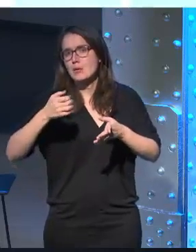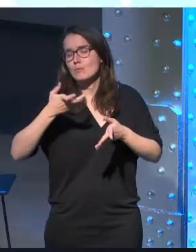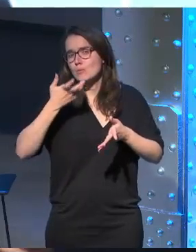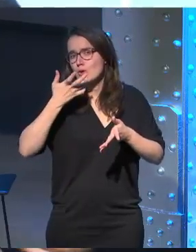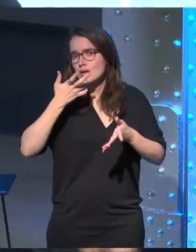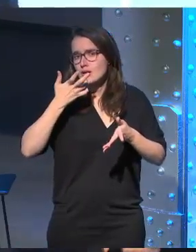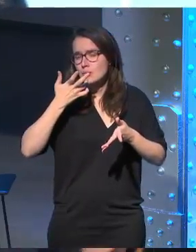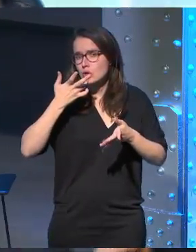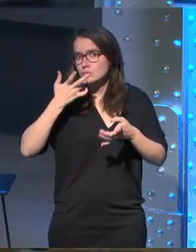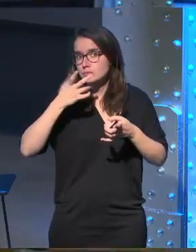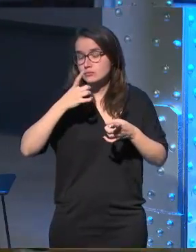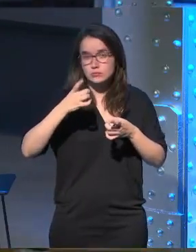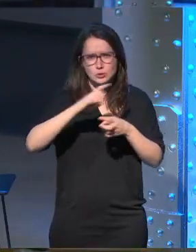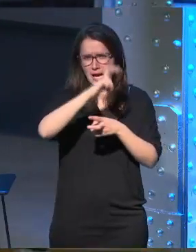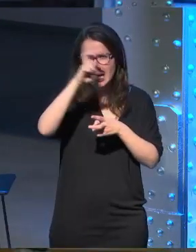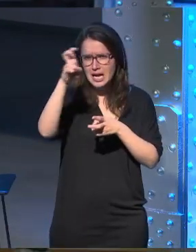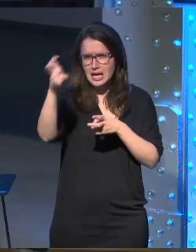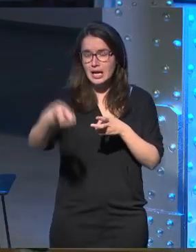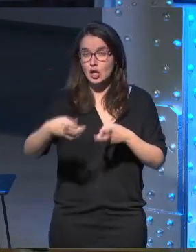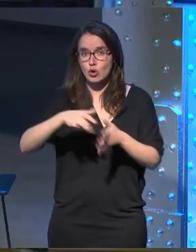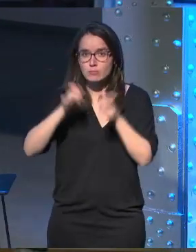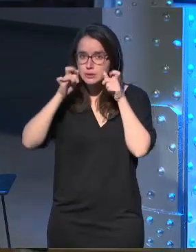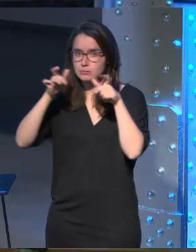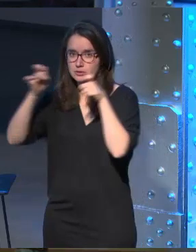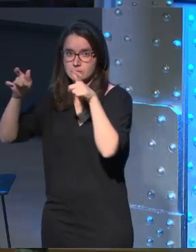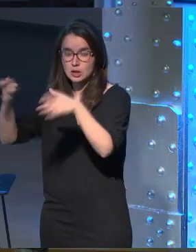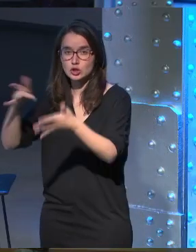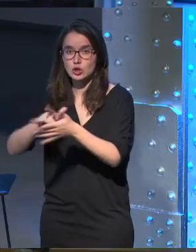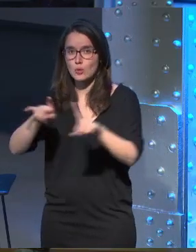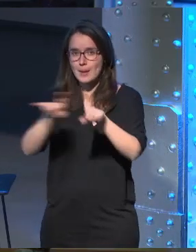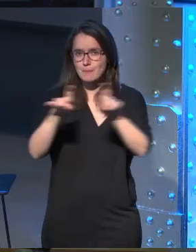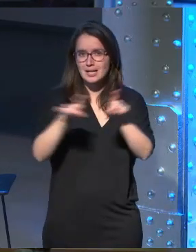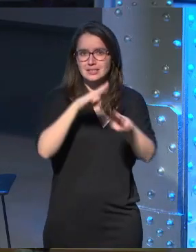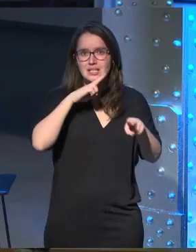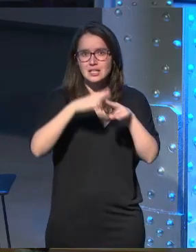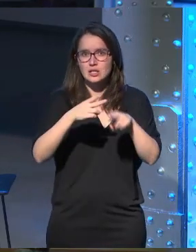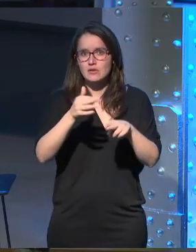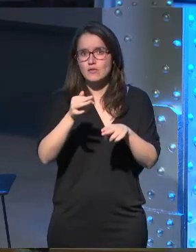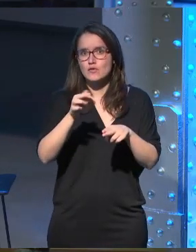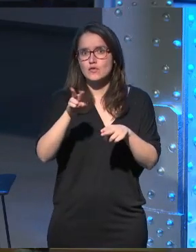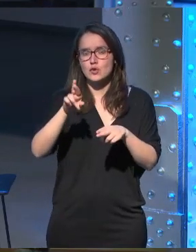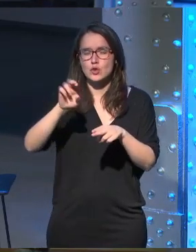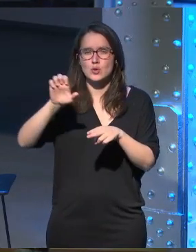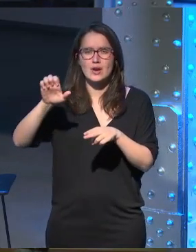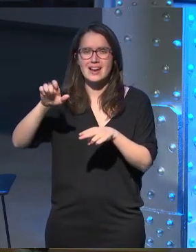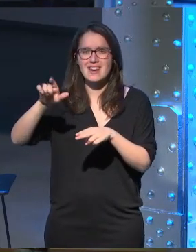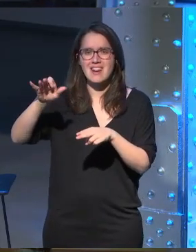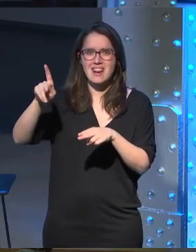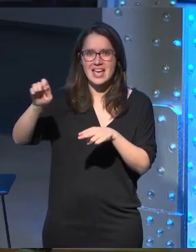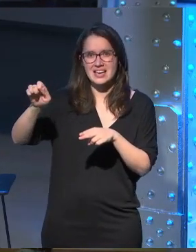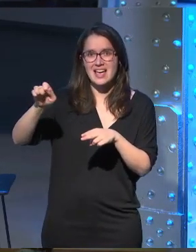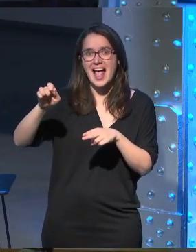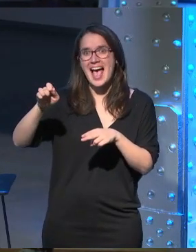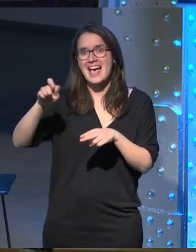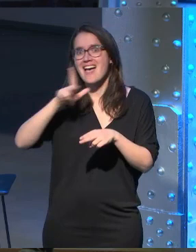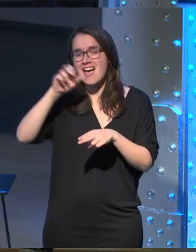detrás de esas y muchas otras que hoy vamos a descubrir está una compañía que se llama Future Lighthouse que estamos en un momento muy